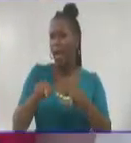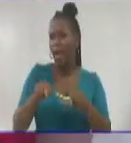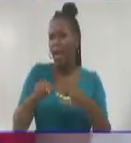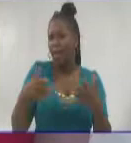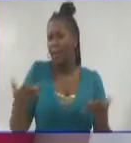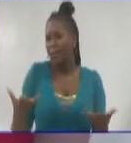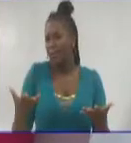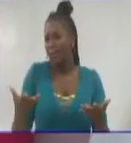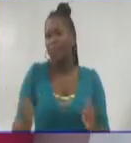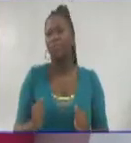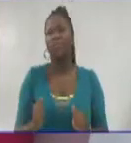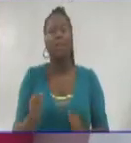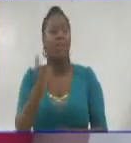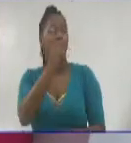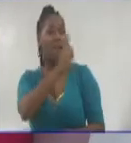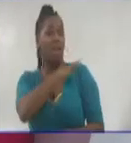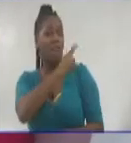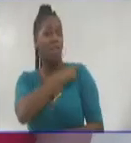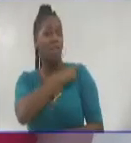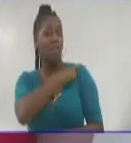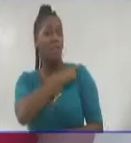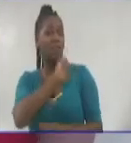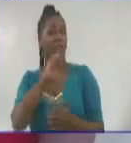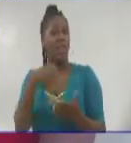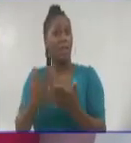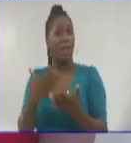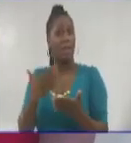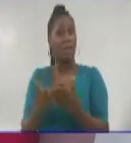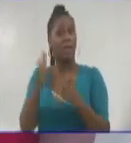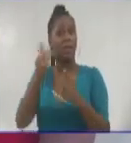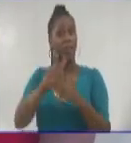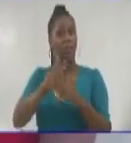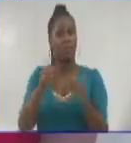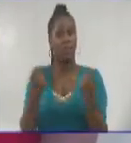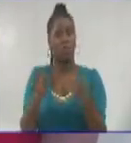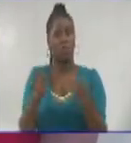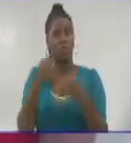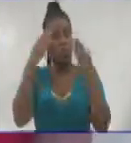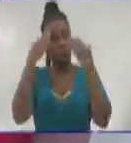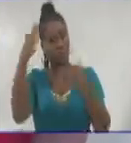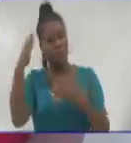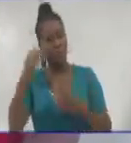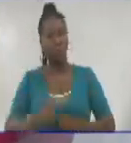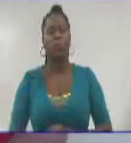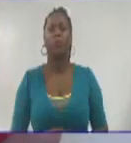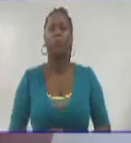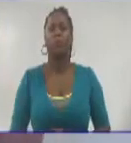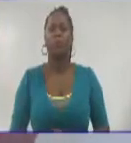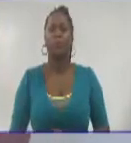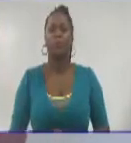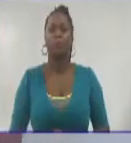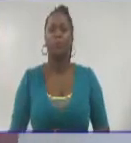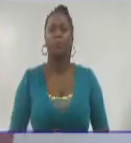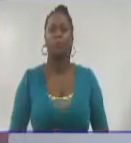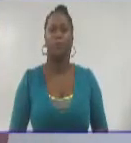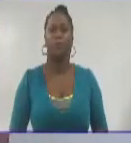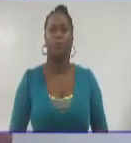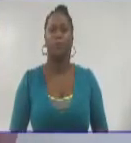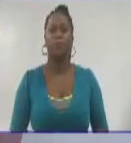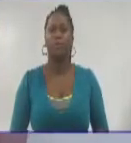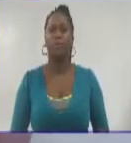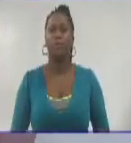García, quien es el jefe de la División Territorial de Radio Cuba. Saludos. Saludos. Bien, en el año